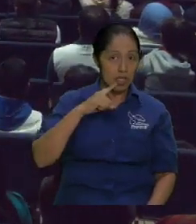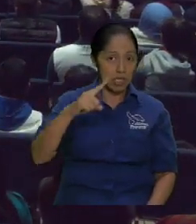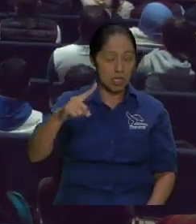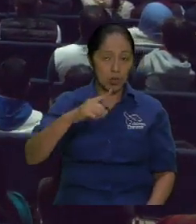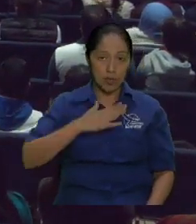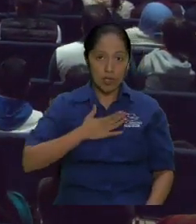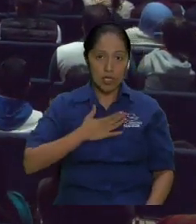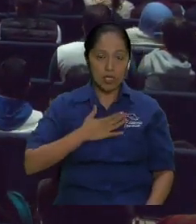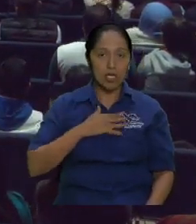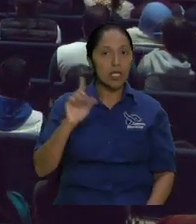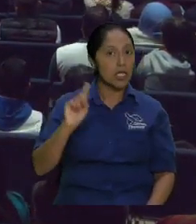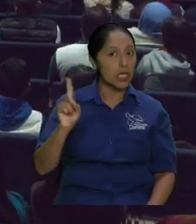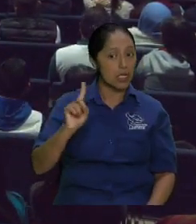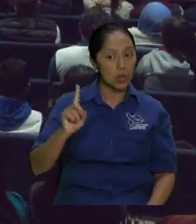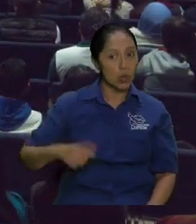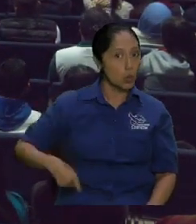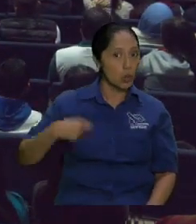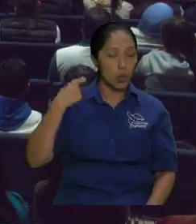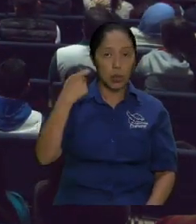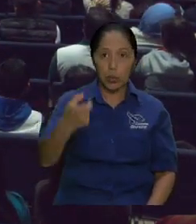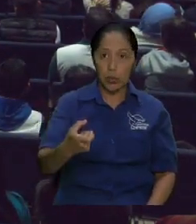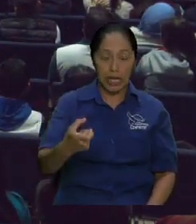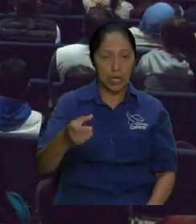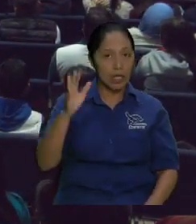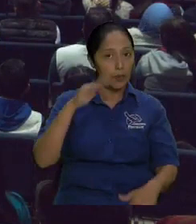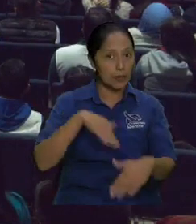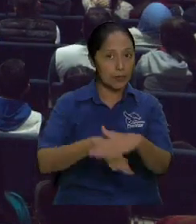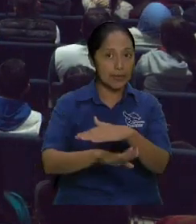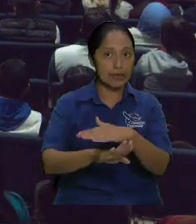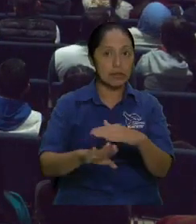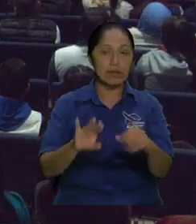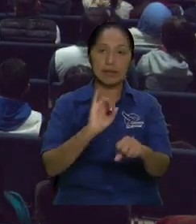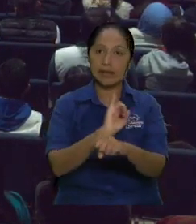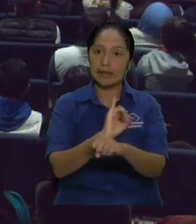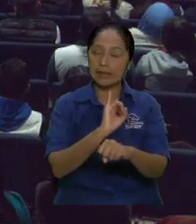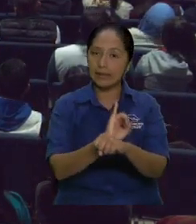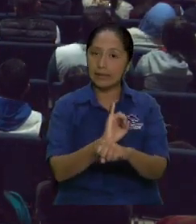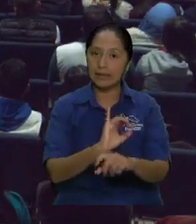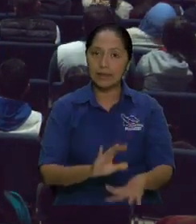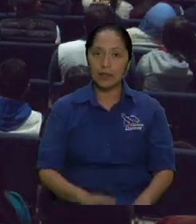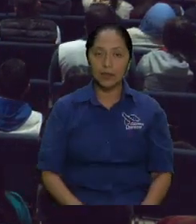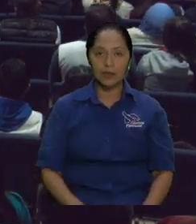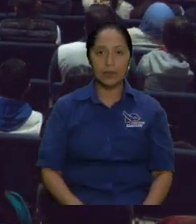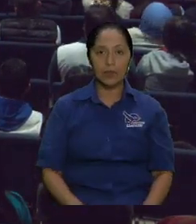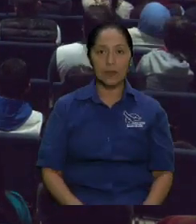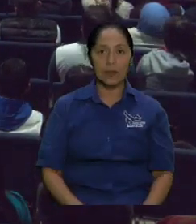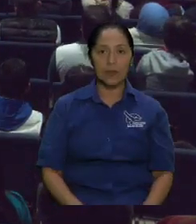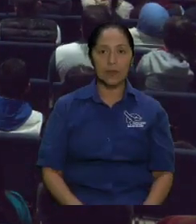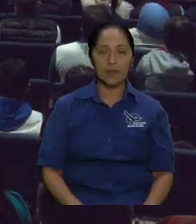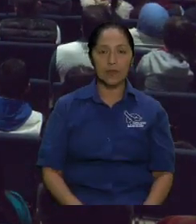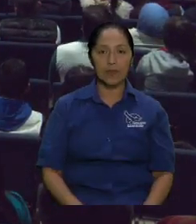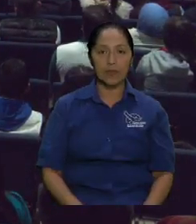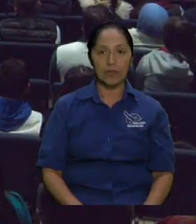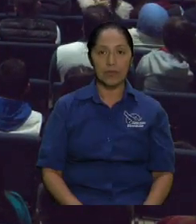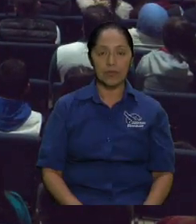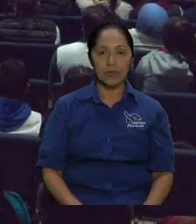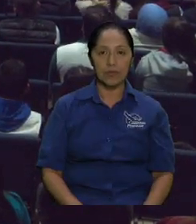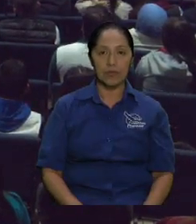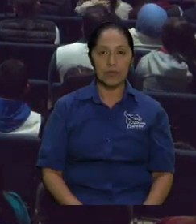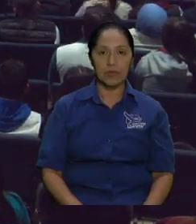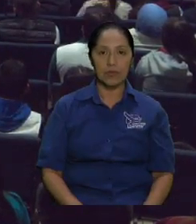ahora pues pero yo dijo que en ese tiempo andaba bien entonces en el estadio La Pedrera y fue una